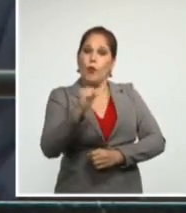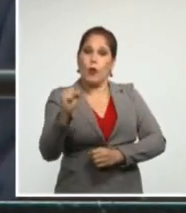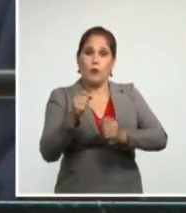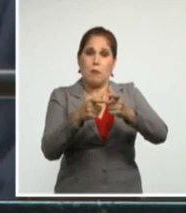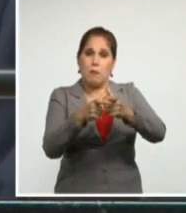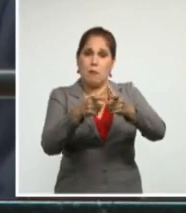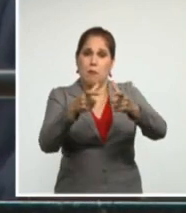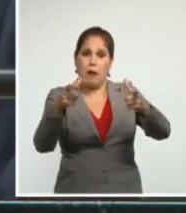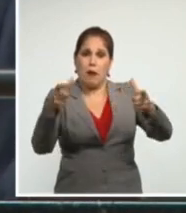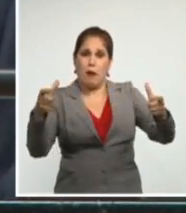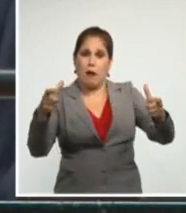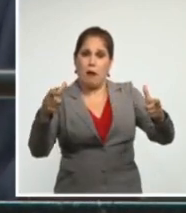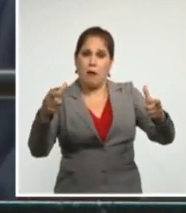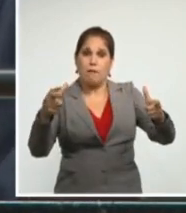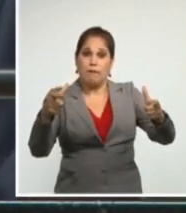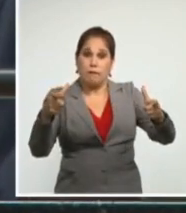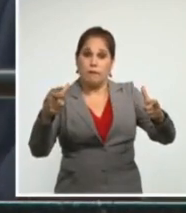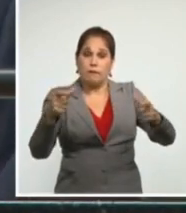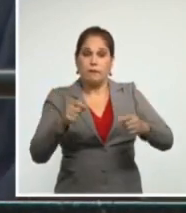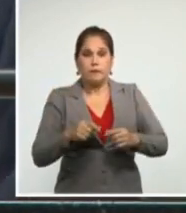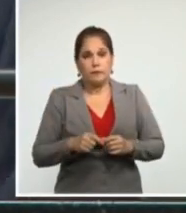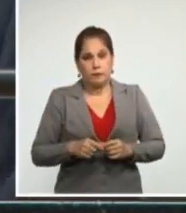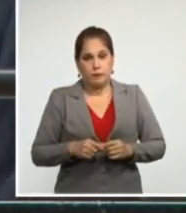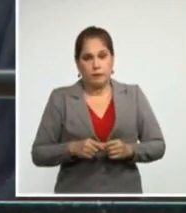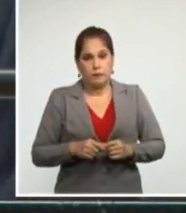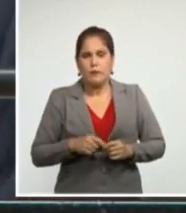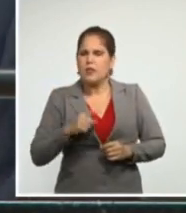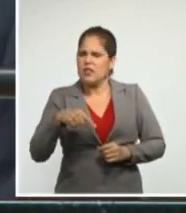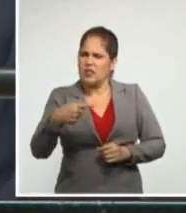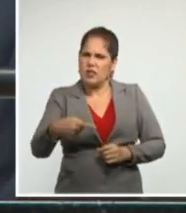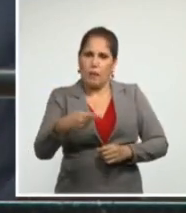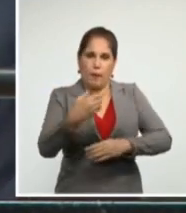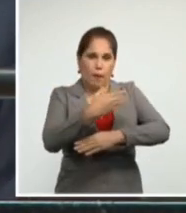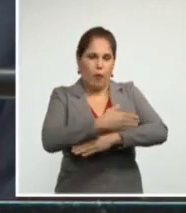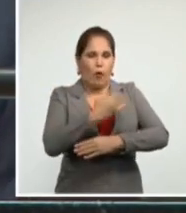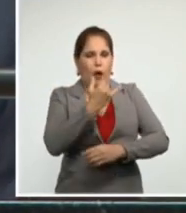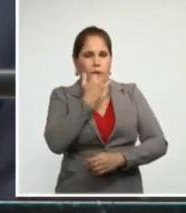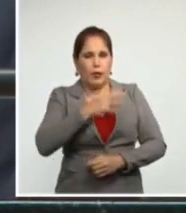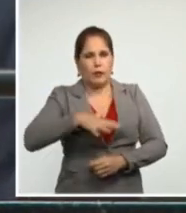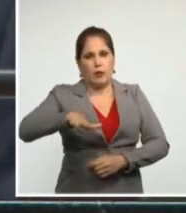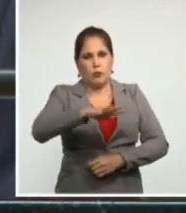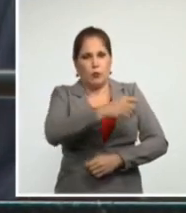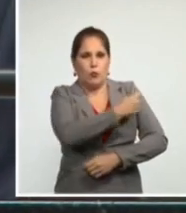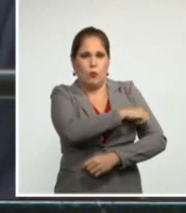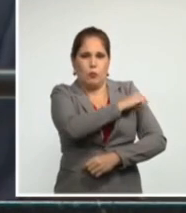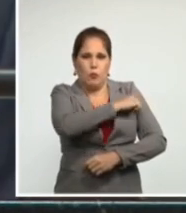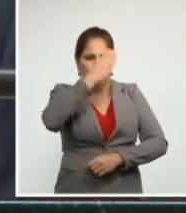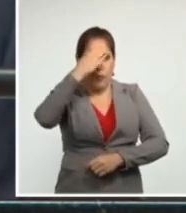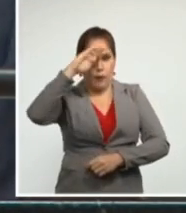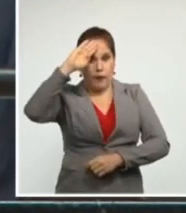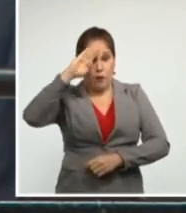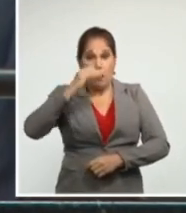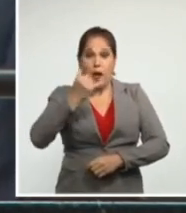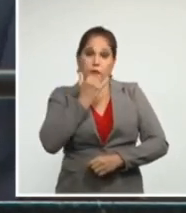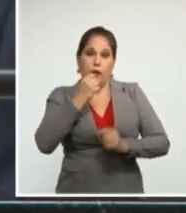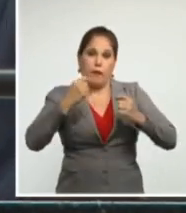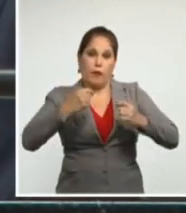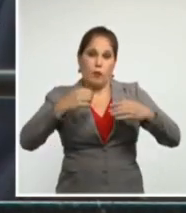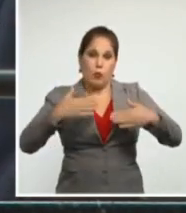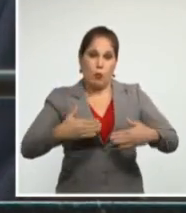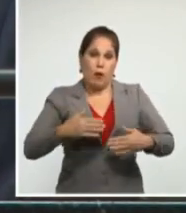flagrante y sistemática de los derechos humanos de todo el pueblo de Cuba